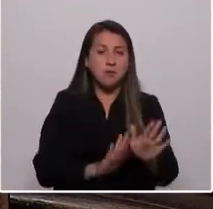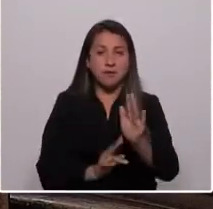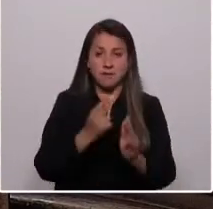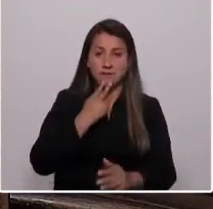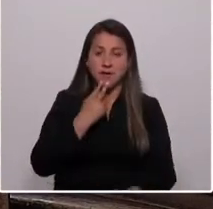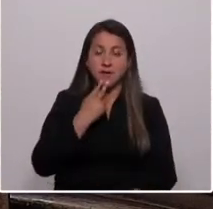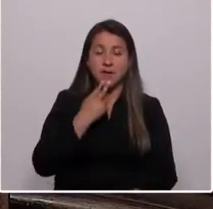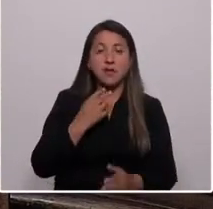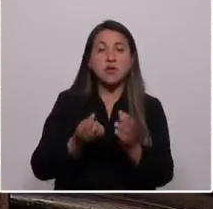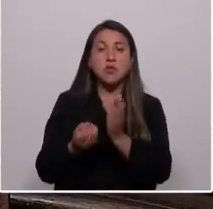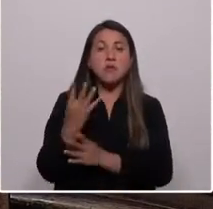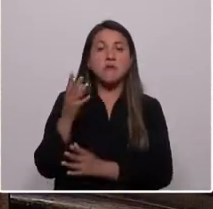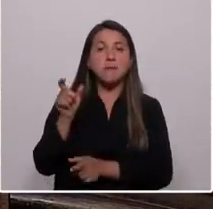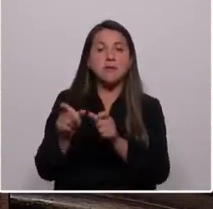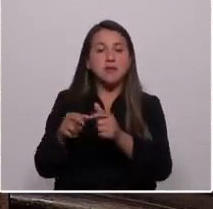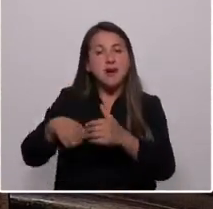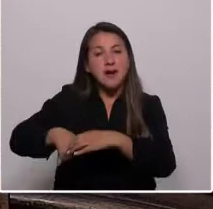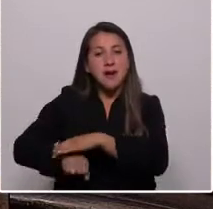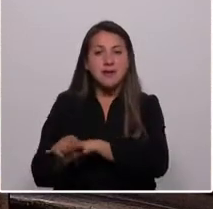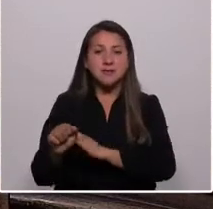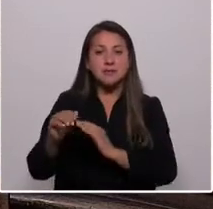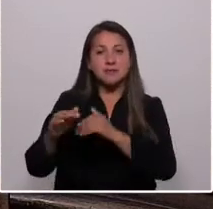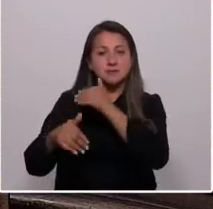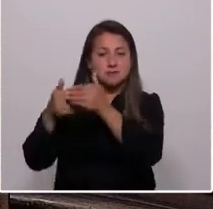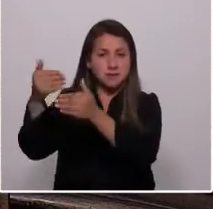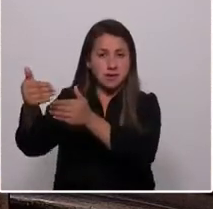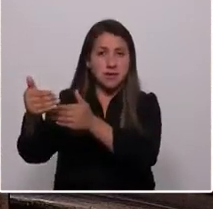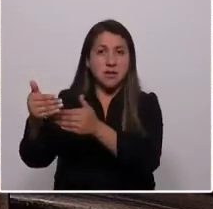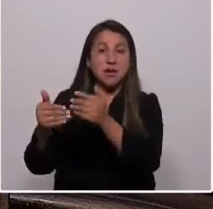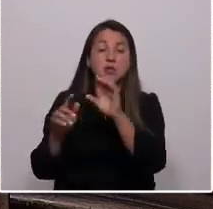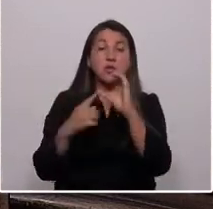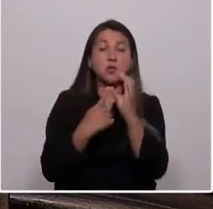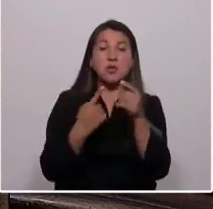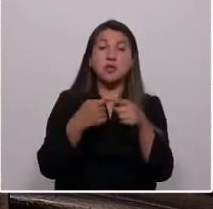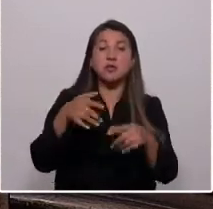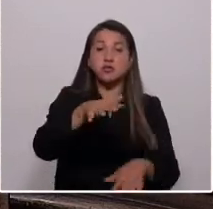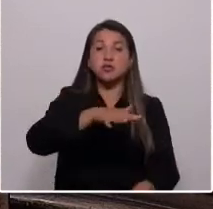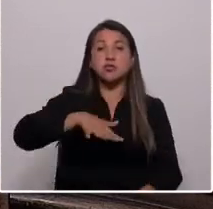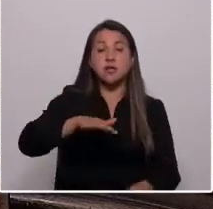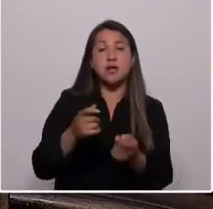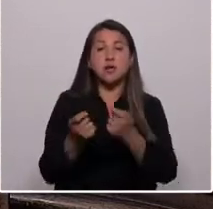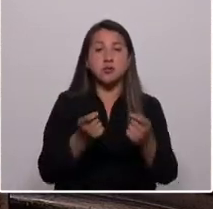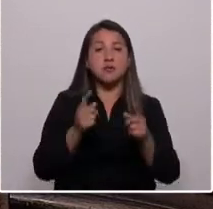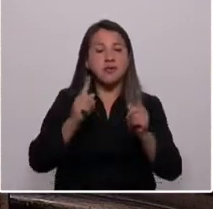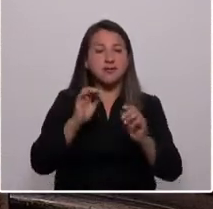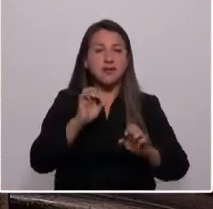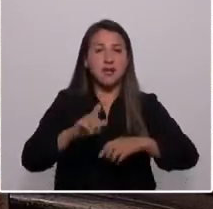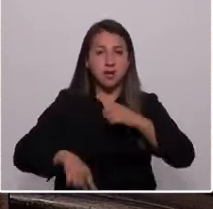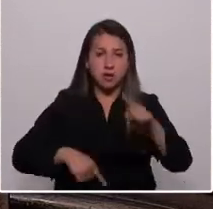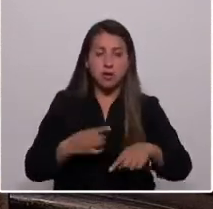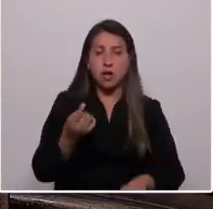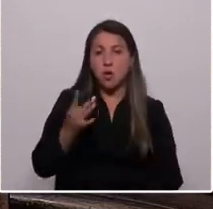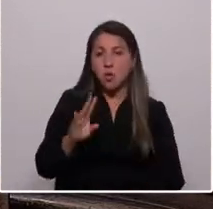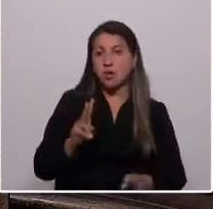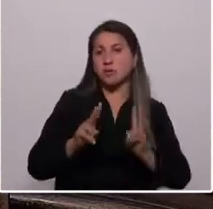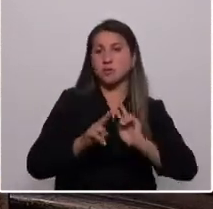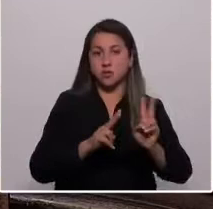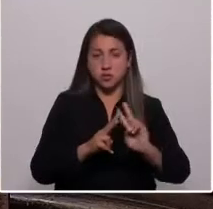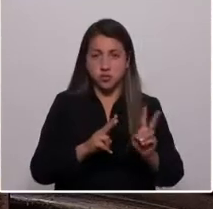generaciones futuras. Nuestra estructura política, social y económica debe ser ecológica. Única solución,